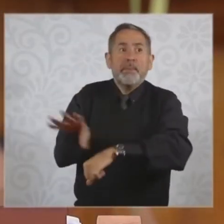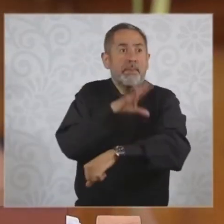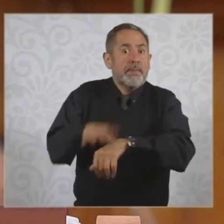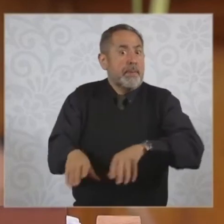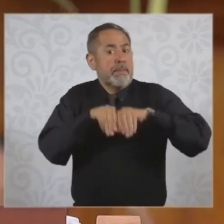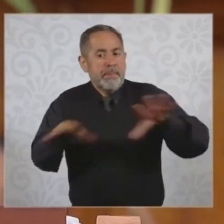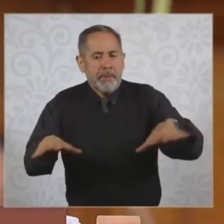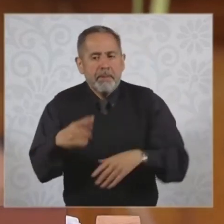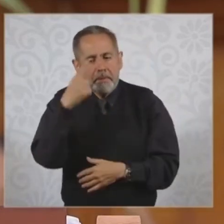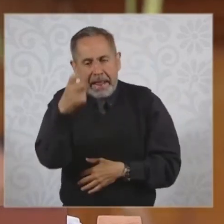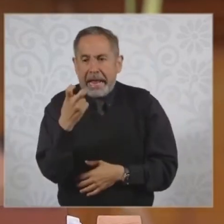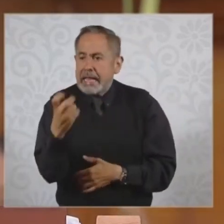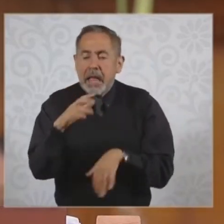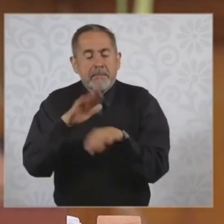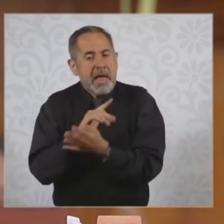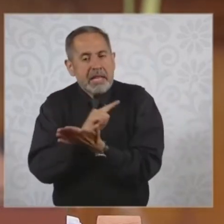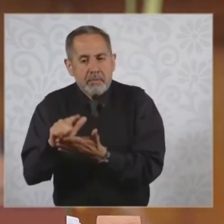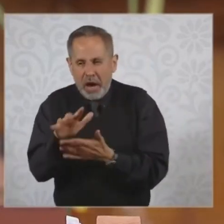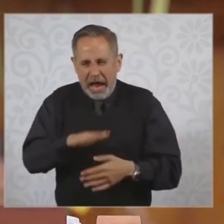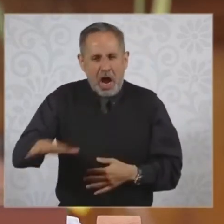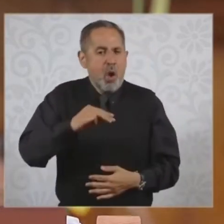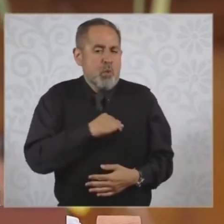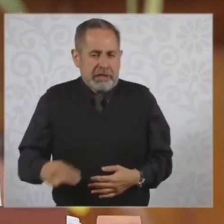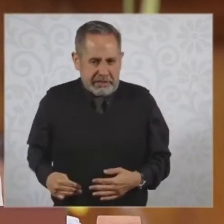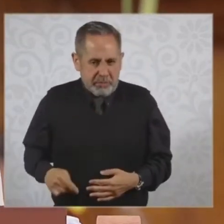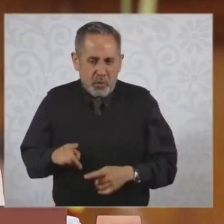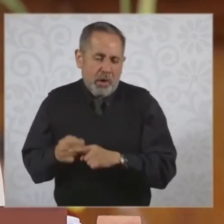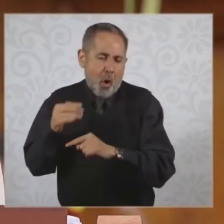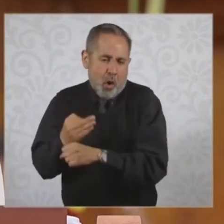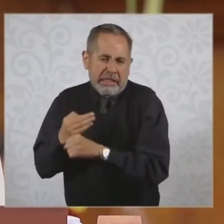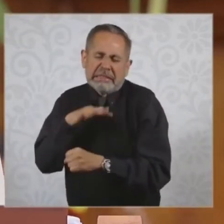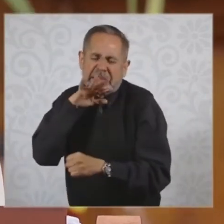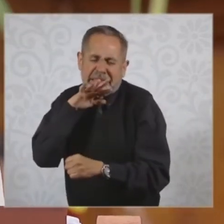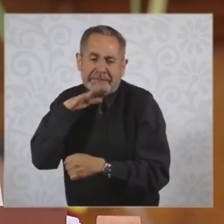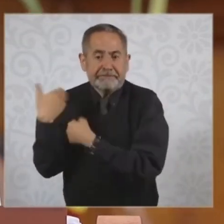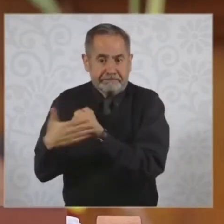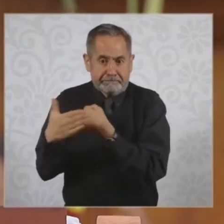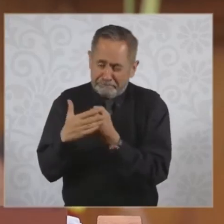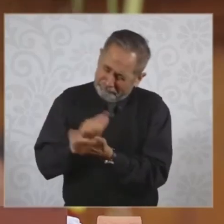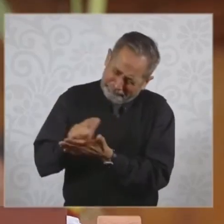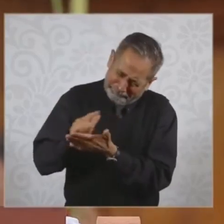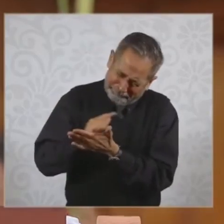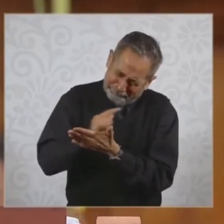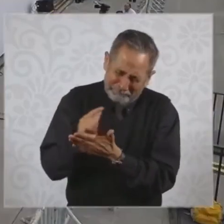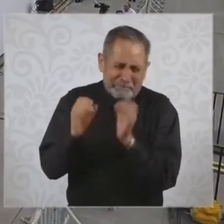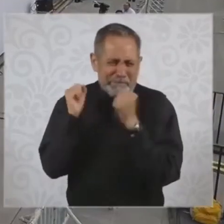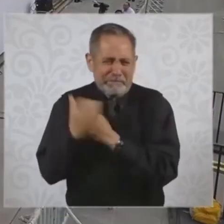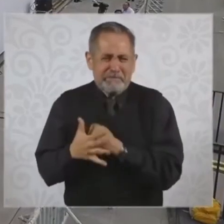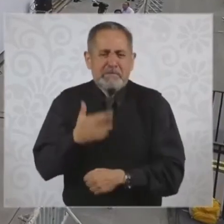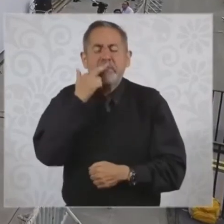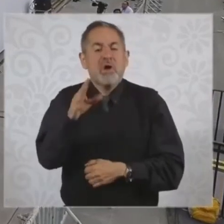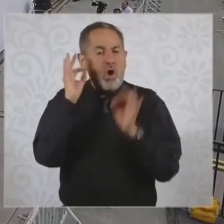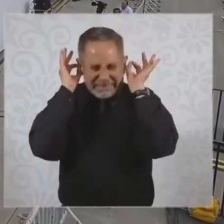sanear este municipio de los más contaminados del país. Va